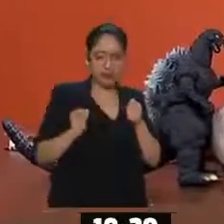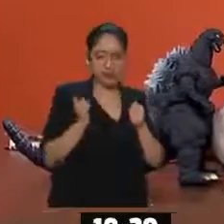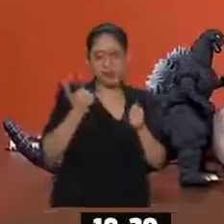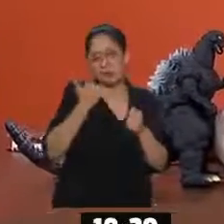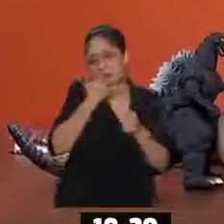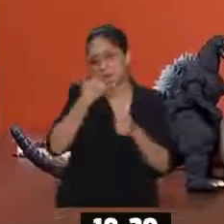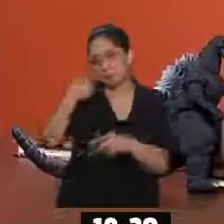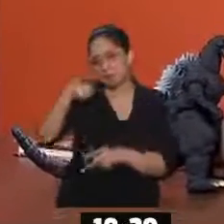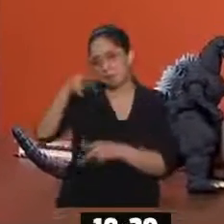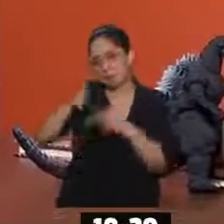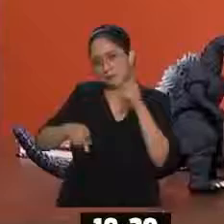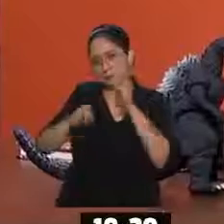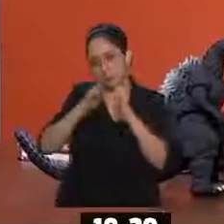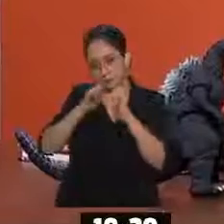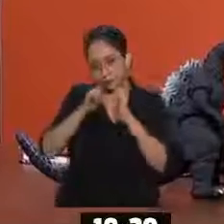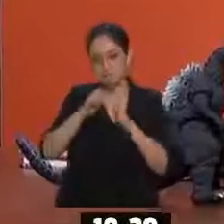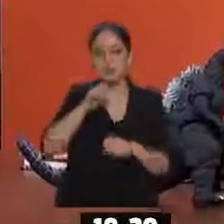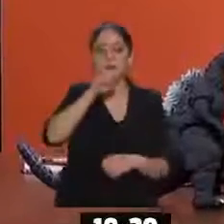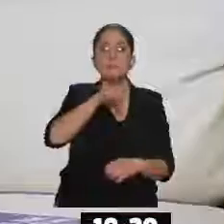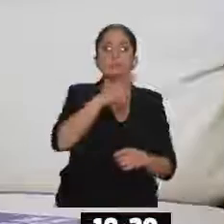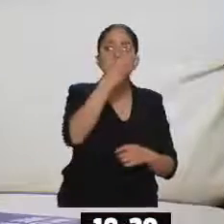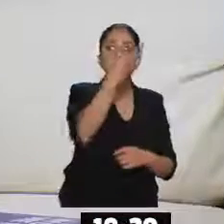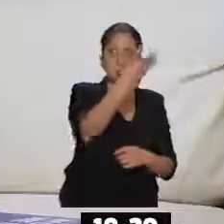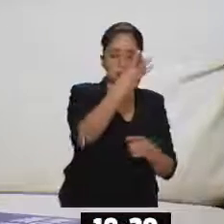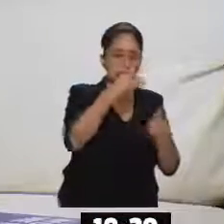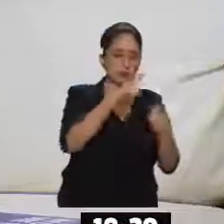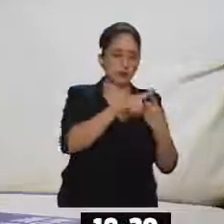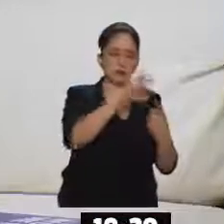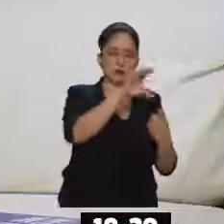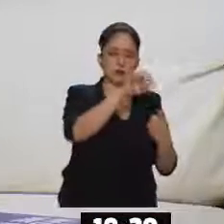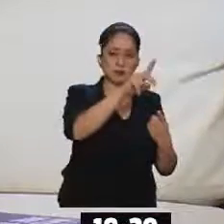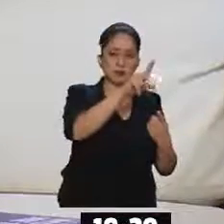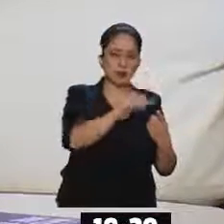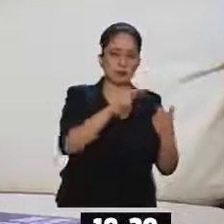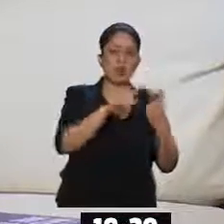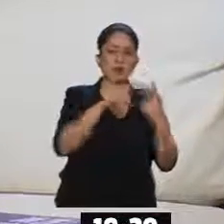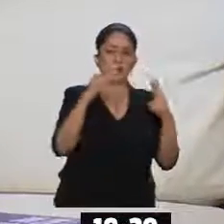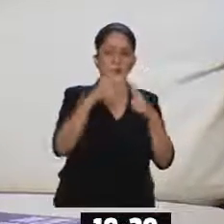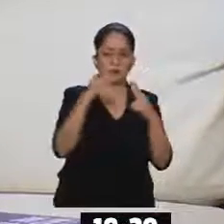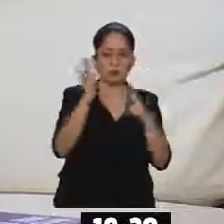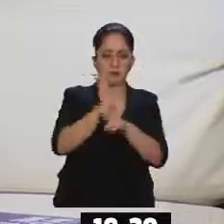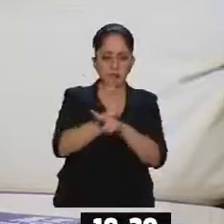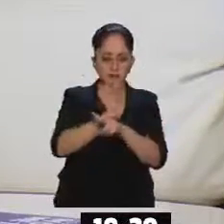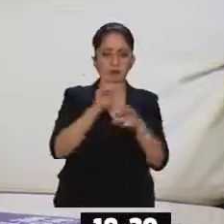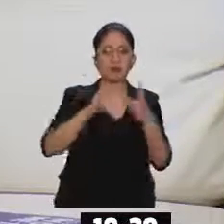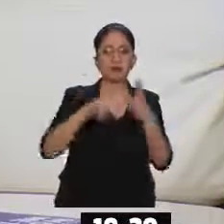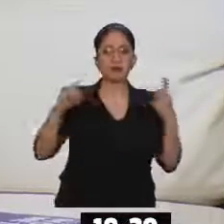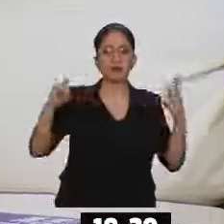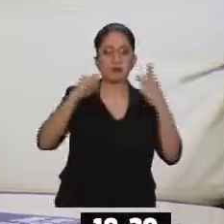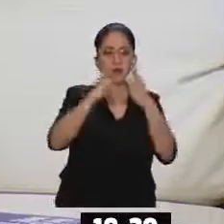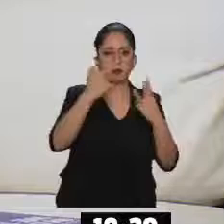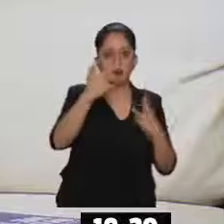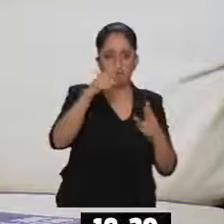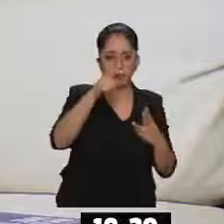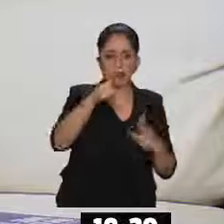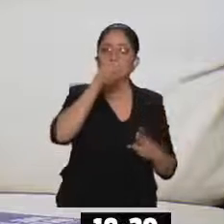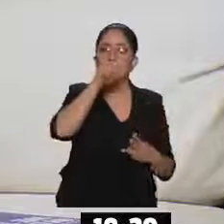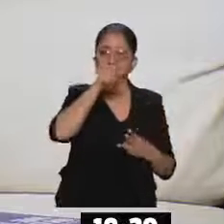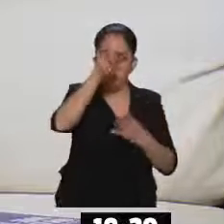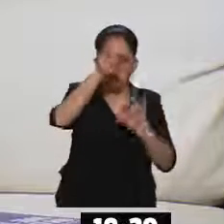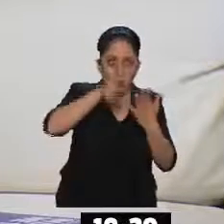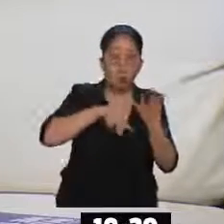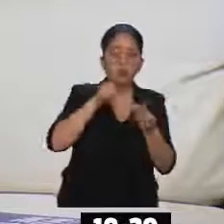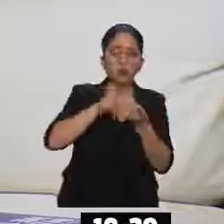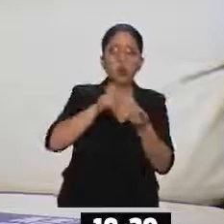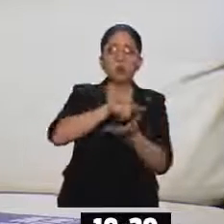corro, pero espérenme. Las tres sedes, Cineteca, Casa del Cine, Instituto Guete. Chequen en la página las proyecciones al aire libre. Ahí Estadualapa,